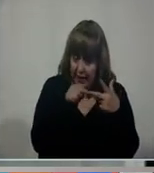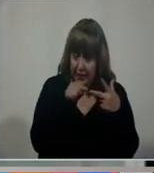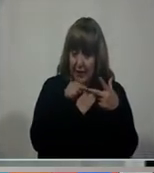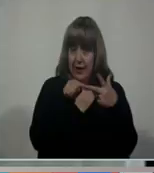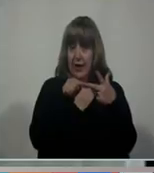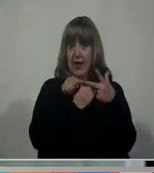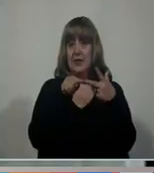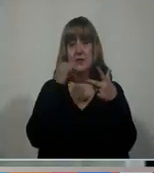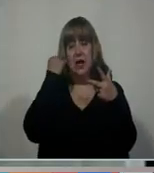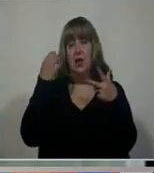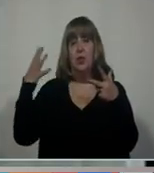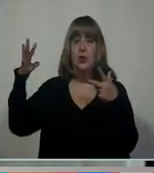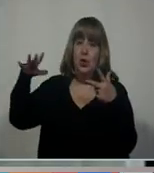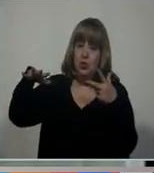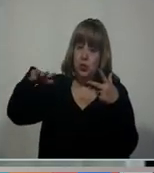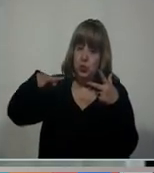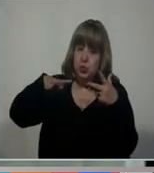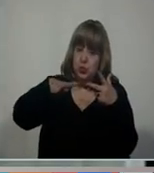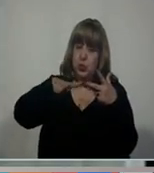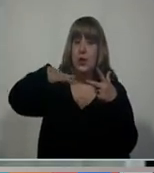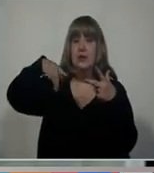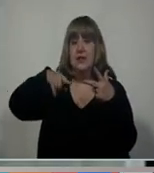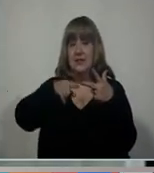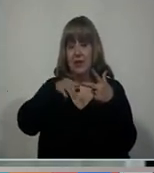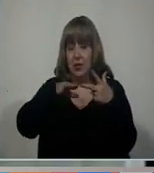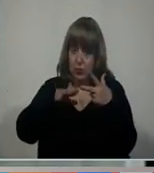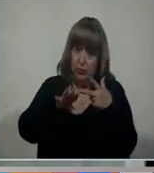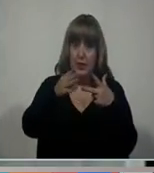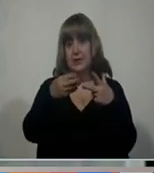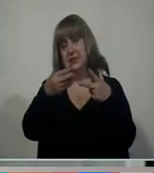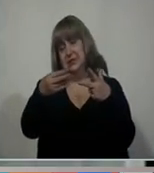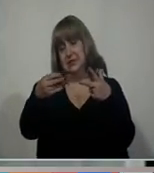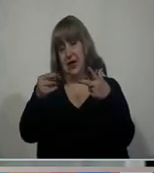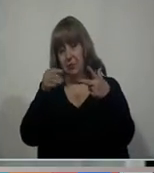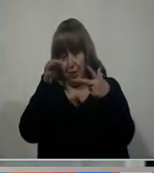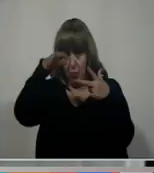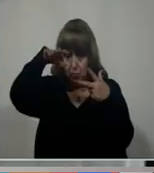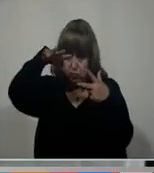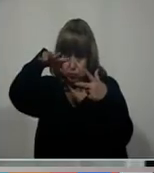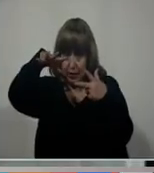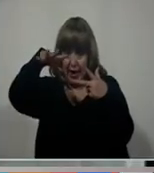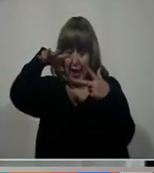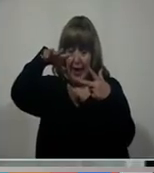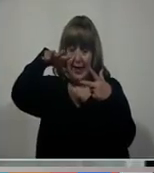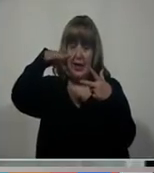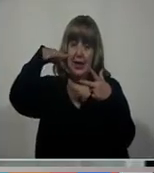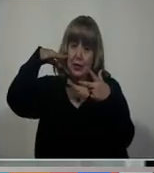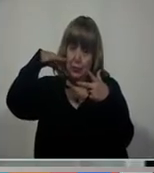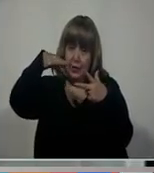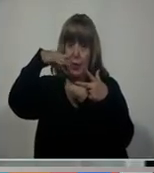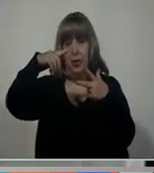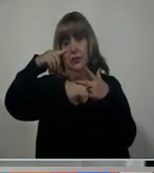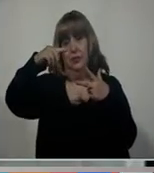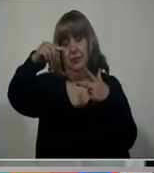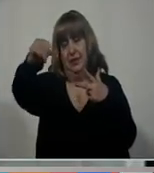approach final, ese centro de baja presión en altura que está del otro lado de la cordillera en este momento. Ahí es cuando va a estar pasando definitivamente,